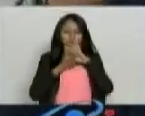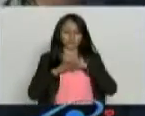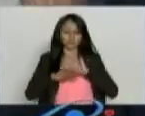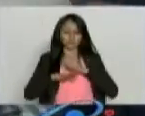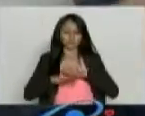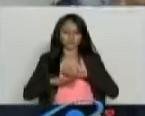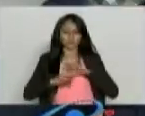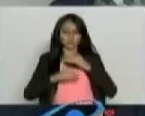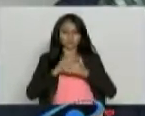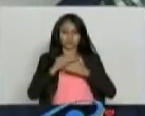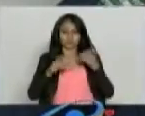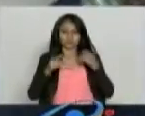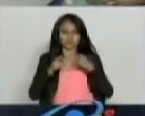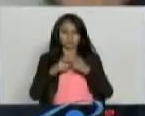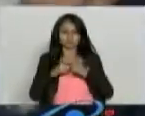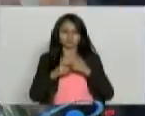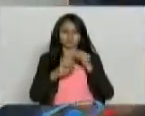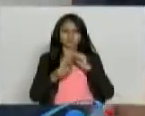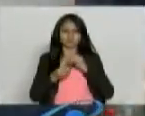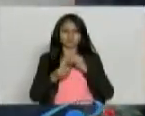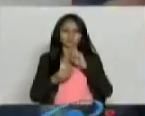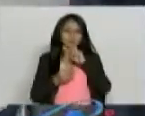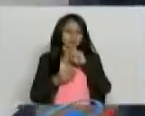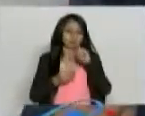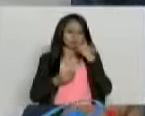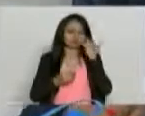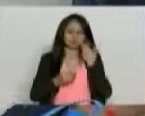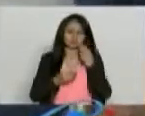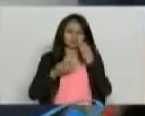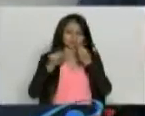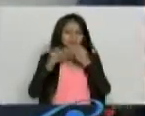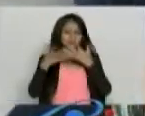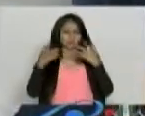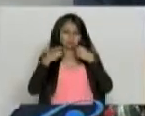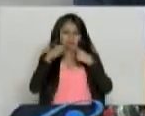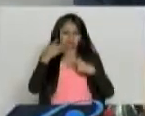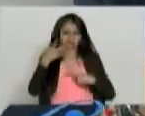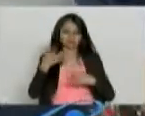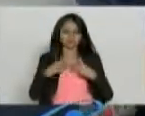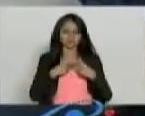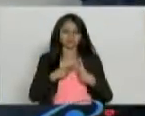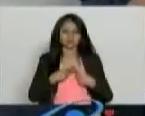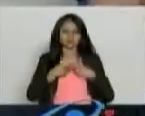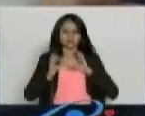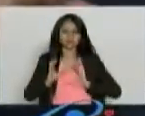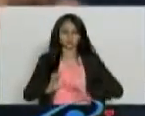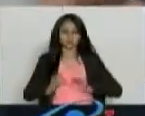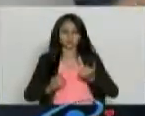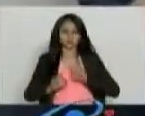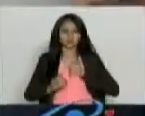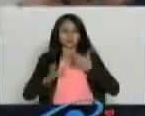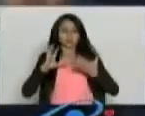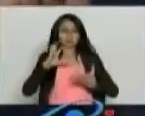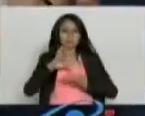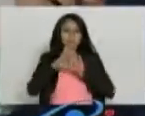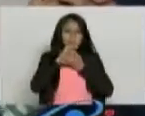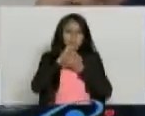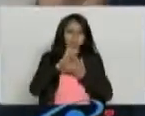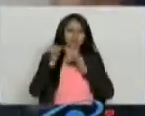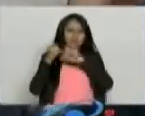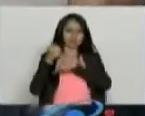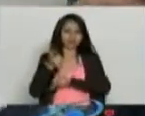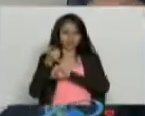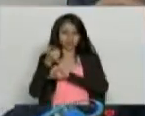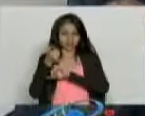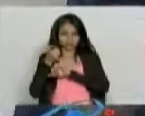días por numerología, 21 días por muchas cosas internas, se logra establecer un